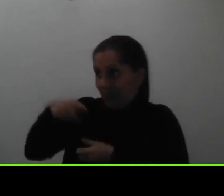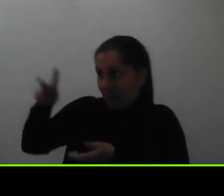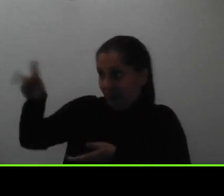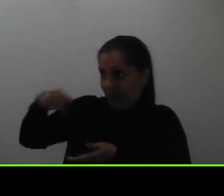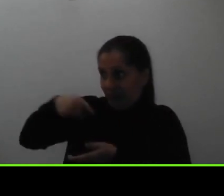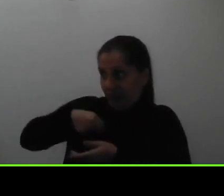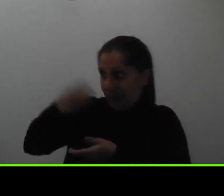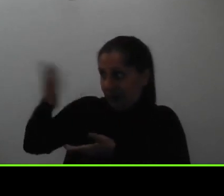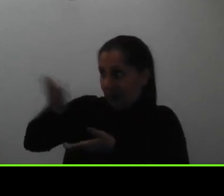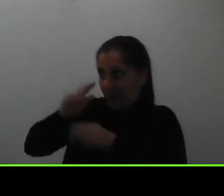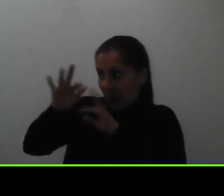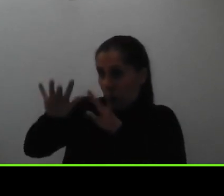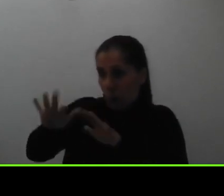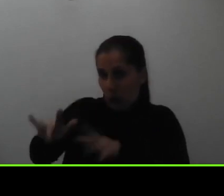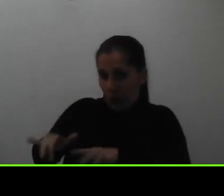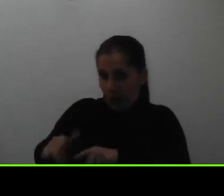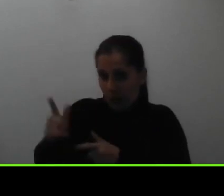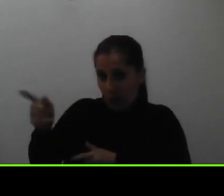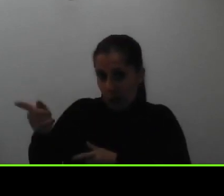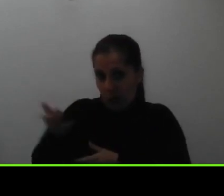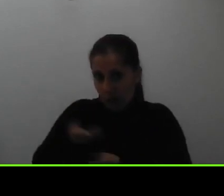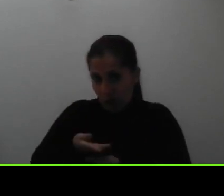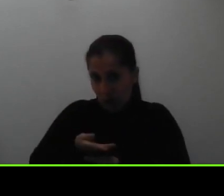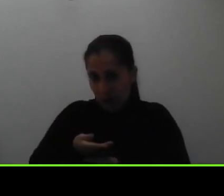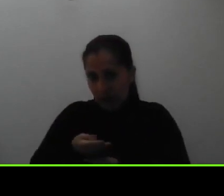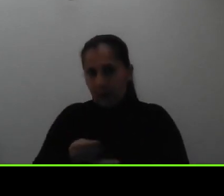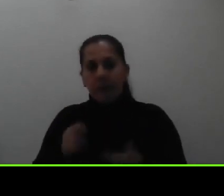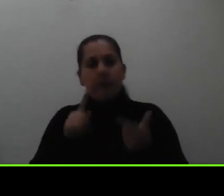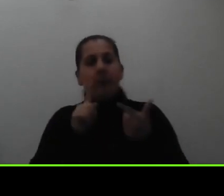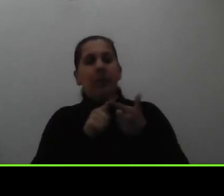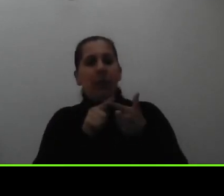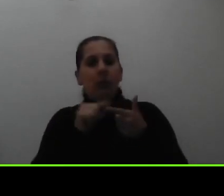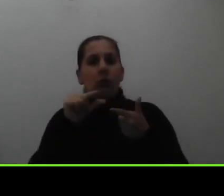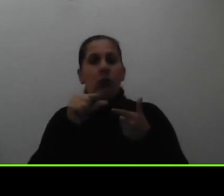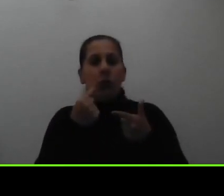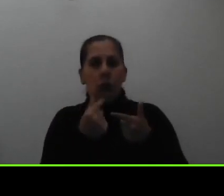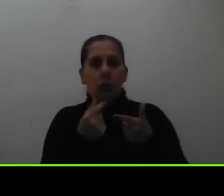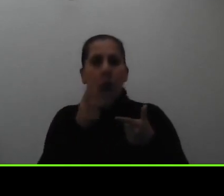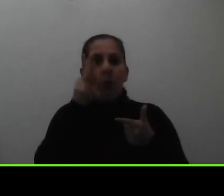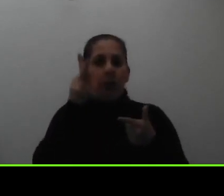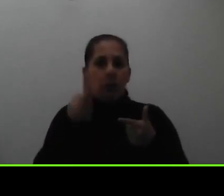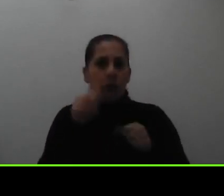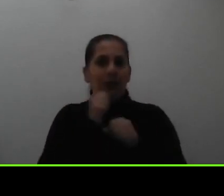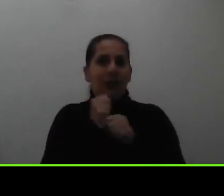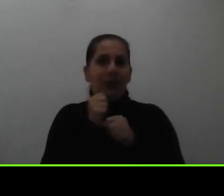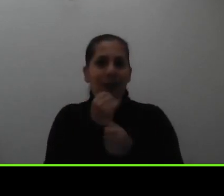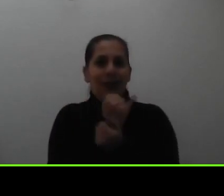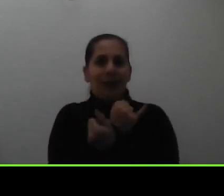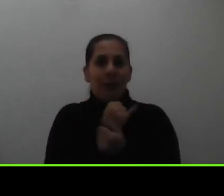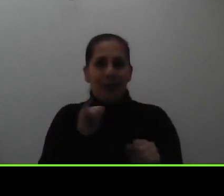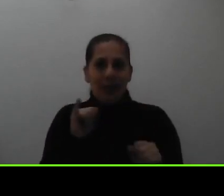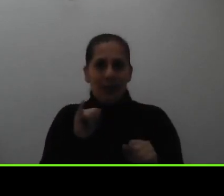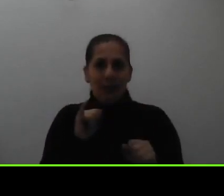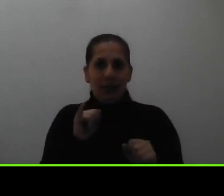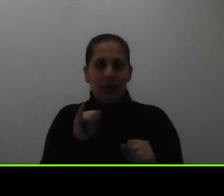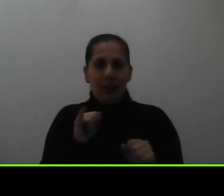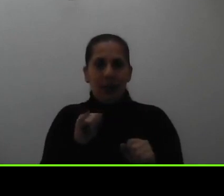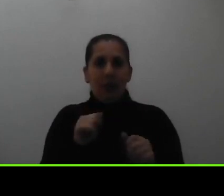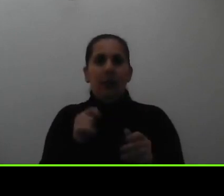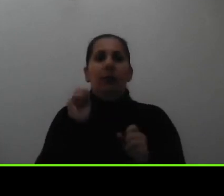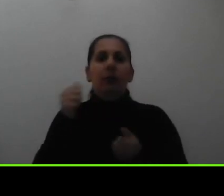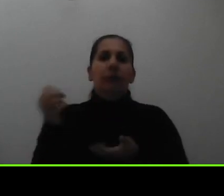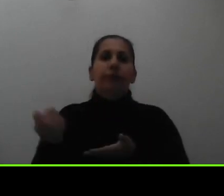documento al respecto tenemos el segundo grupo que son aquellas personas que trabajan de forma independiente y